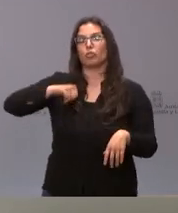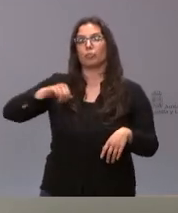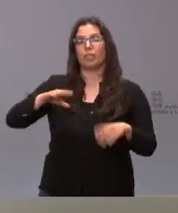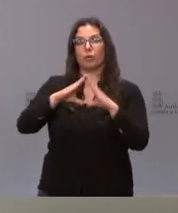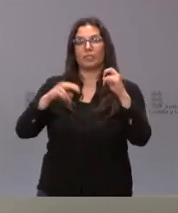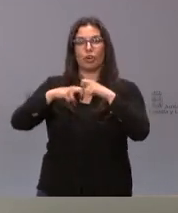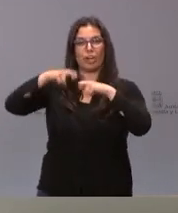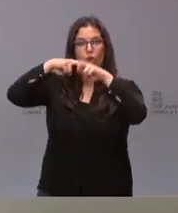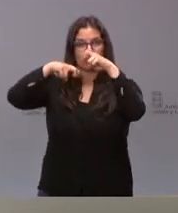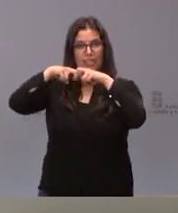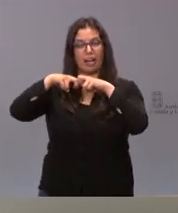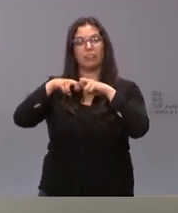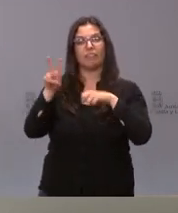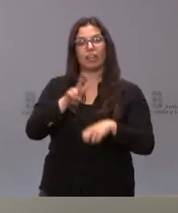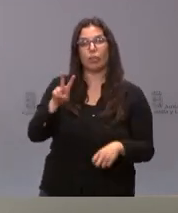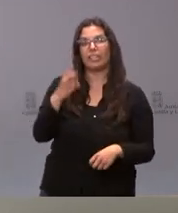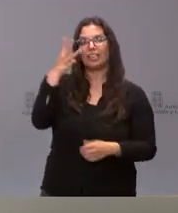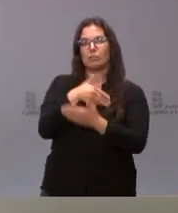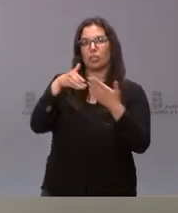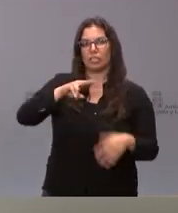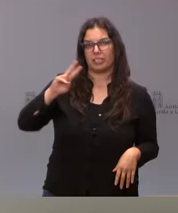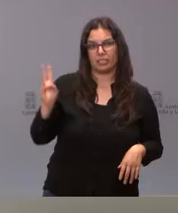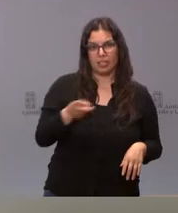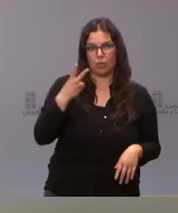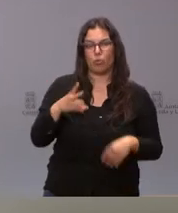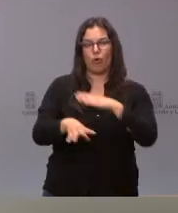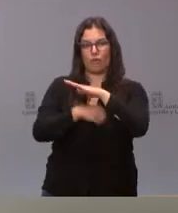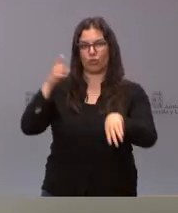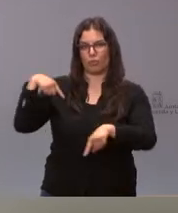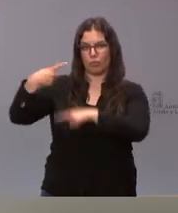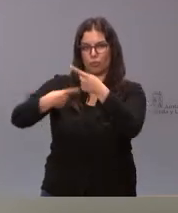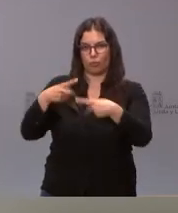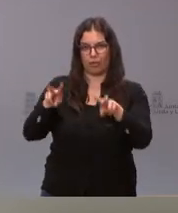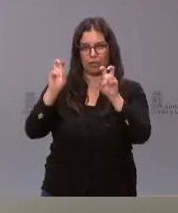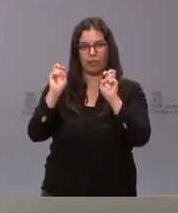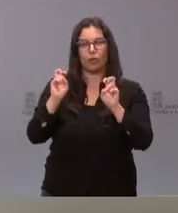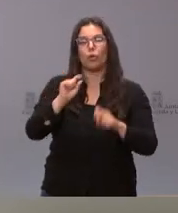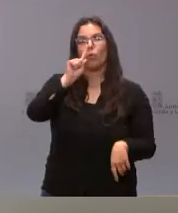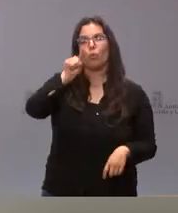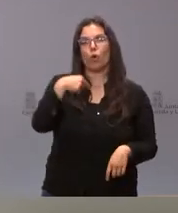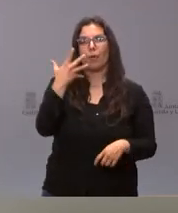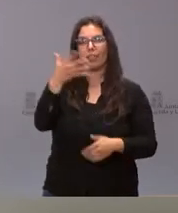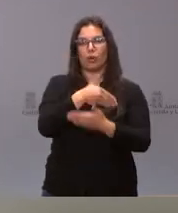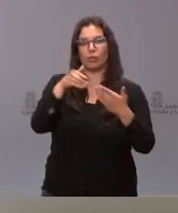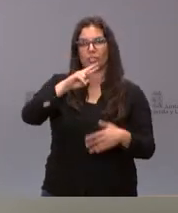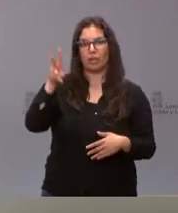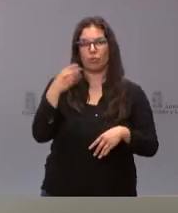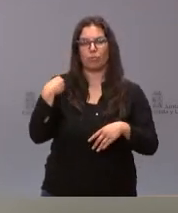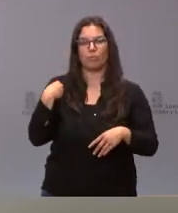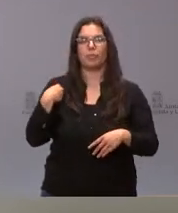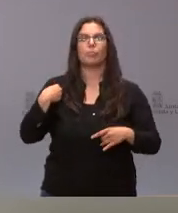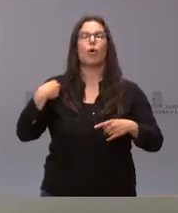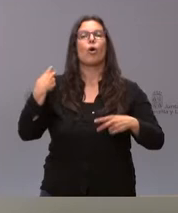Río Ortega, 3 millones de euros con fondos Next Generation, 1,5 millones de euros para un equipo de radiología